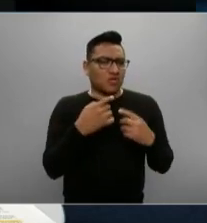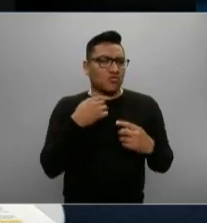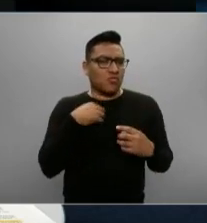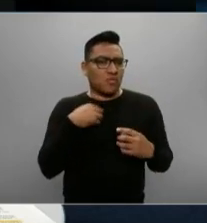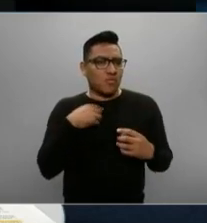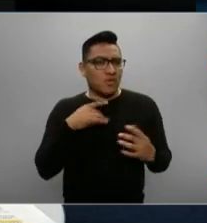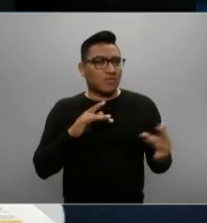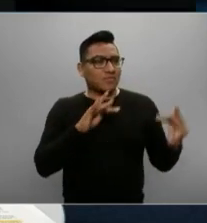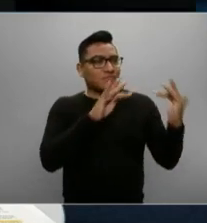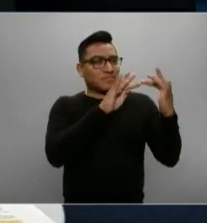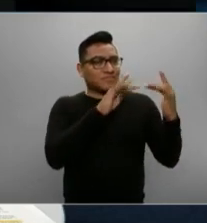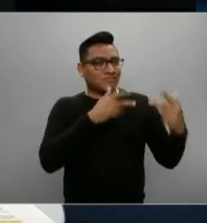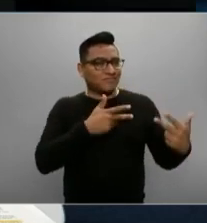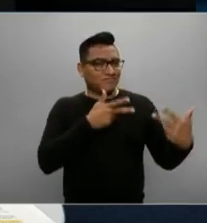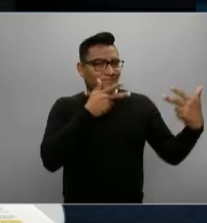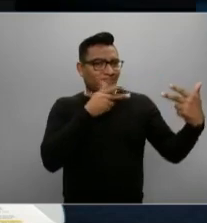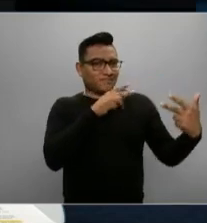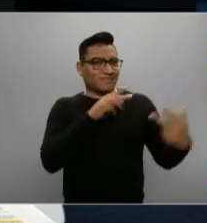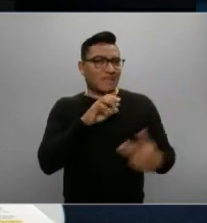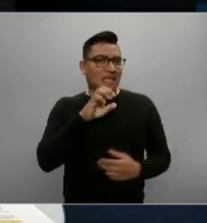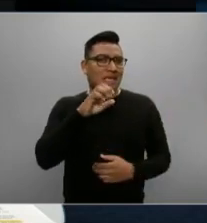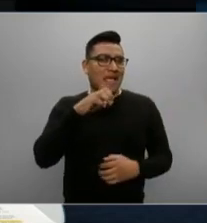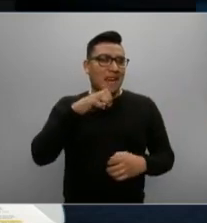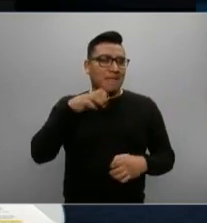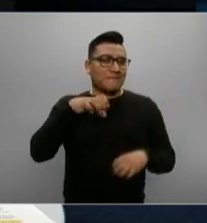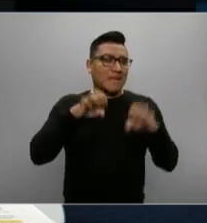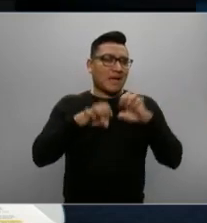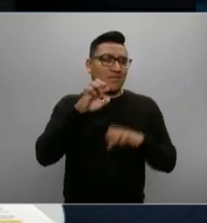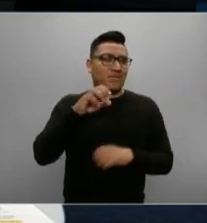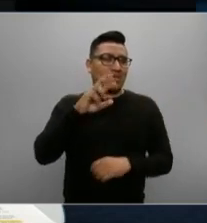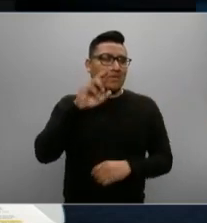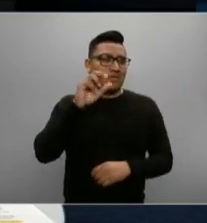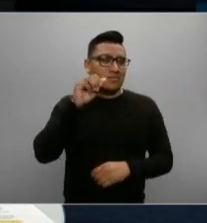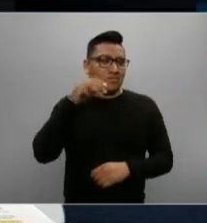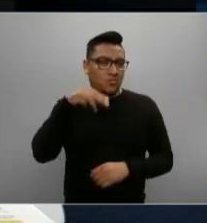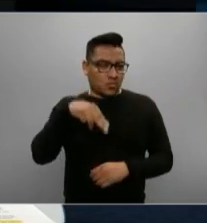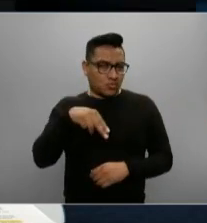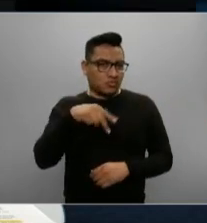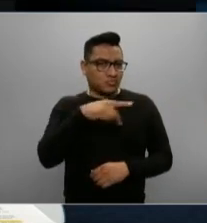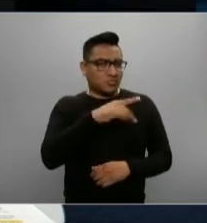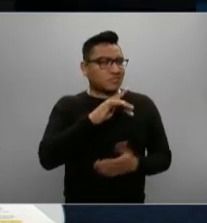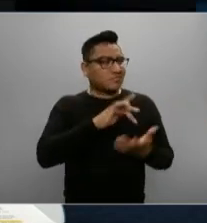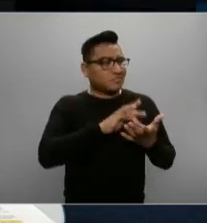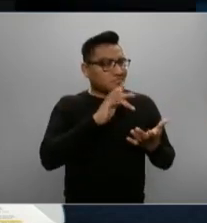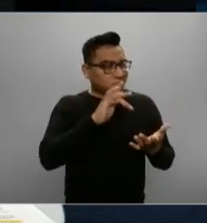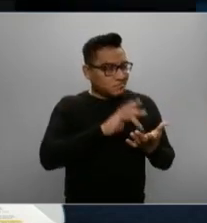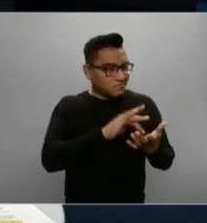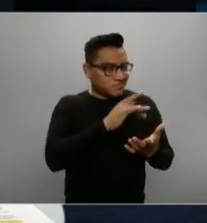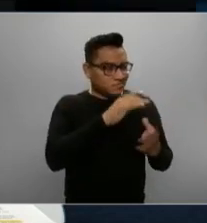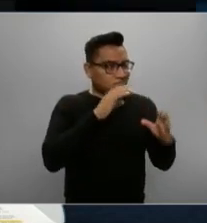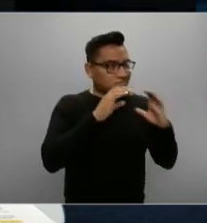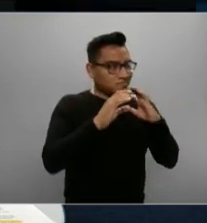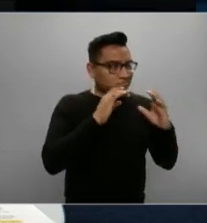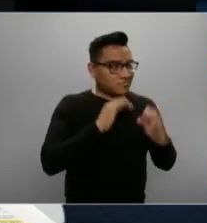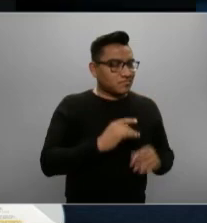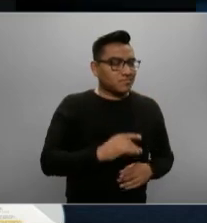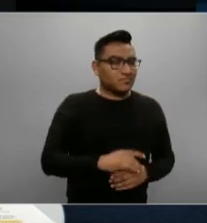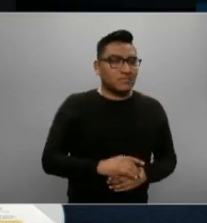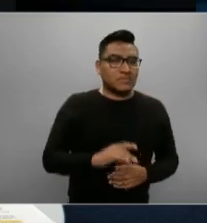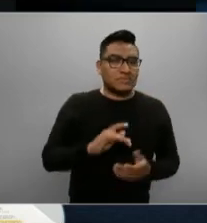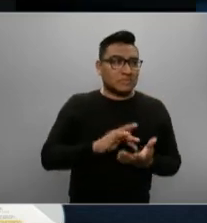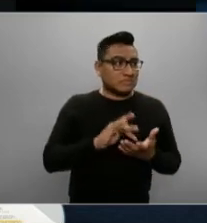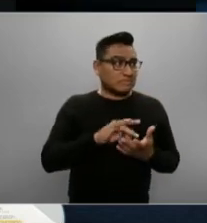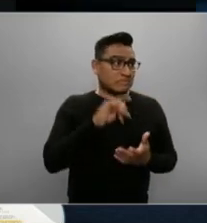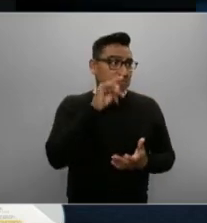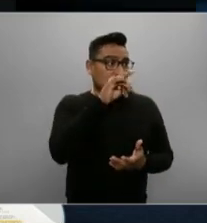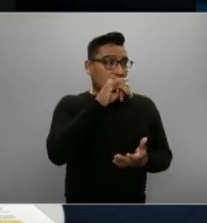embajador Juan Ramón de la Fuente, a quien le agradezco infinitamente que haya aceptado esta conversación. Embajador, muy buenas noches allá en